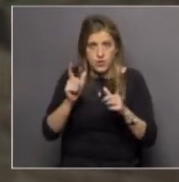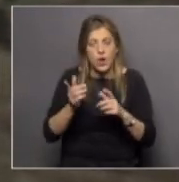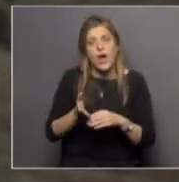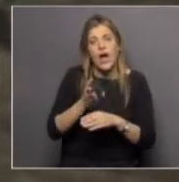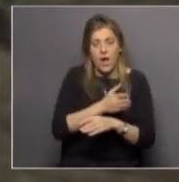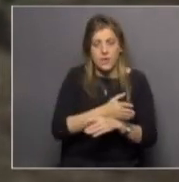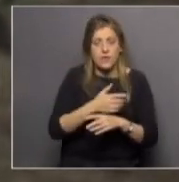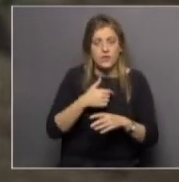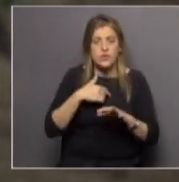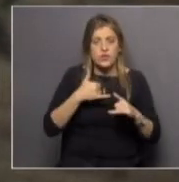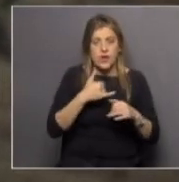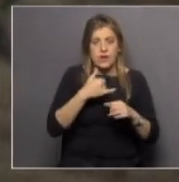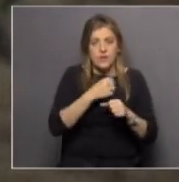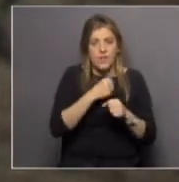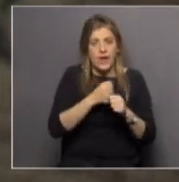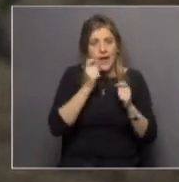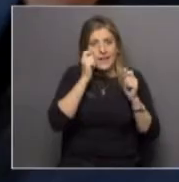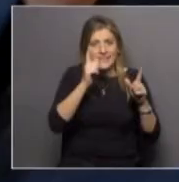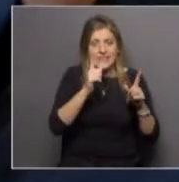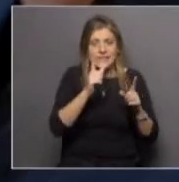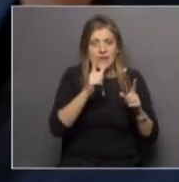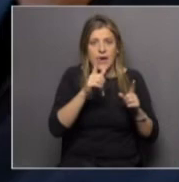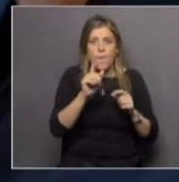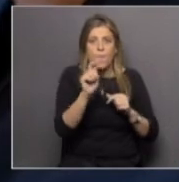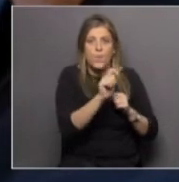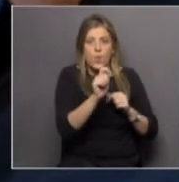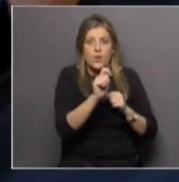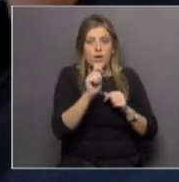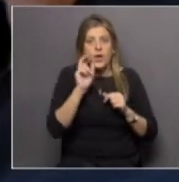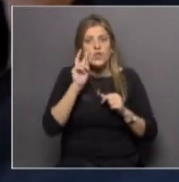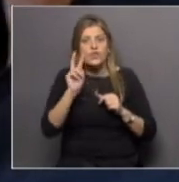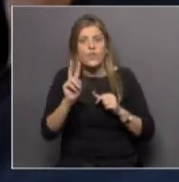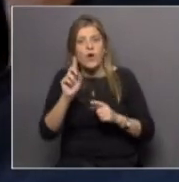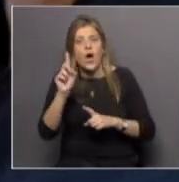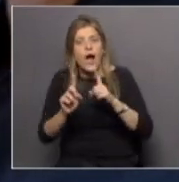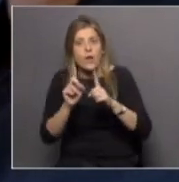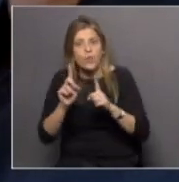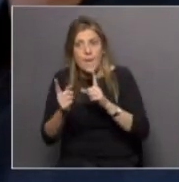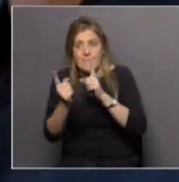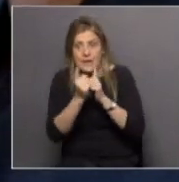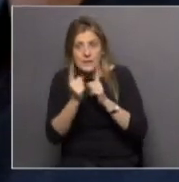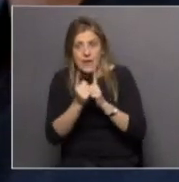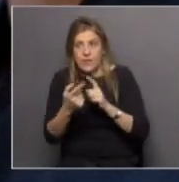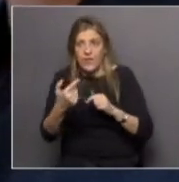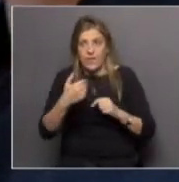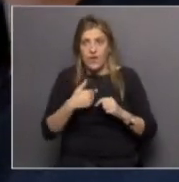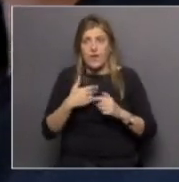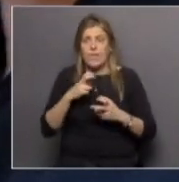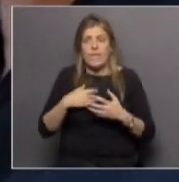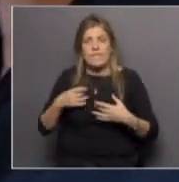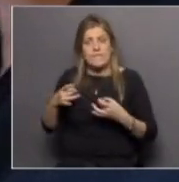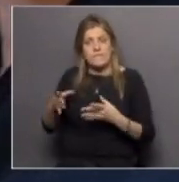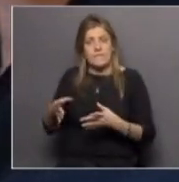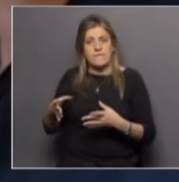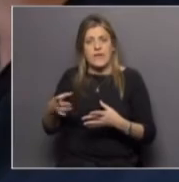a niveles de asistencia pública y he tenido algunos pacientes que han venido para deshabituación